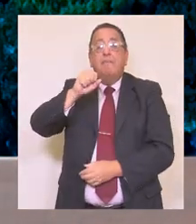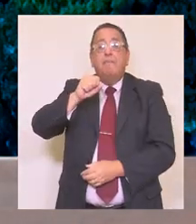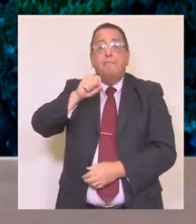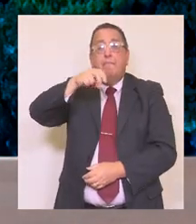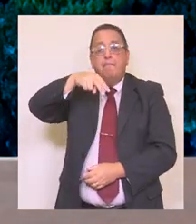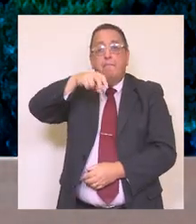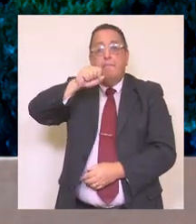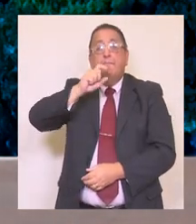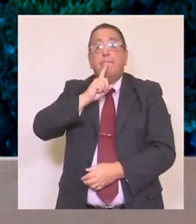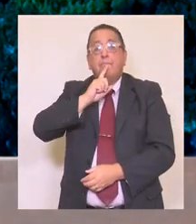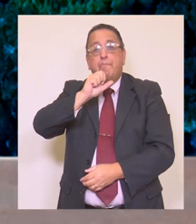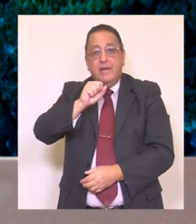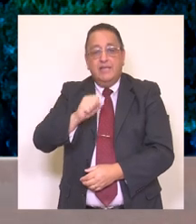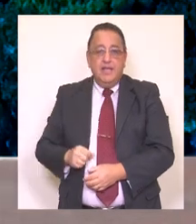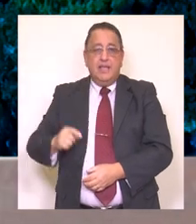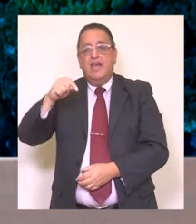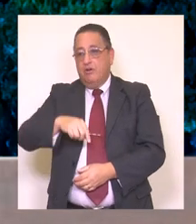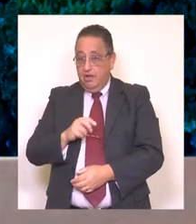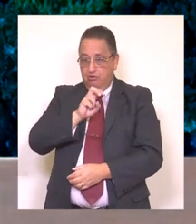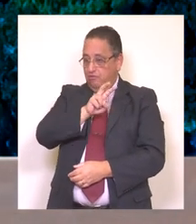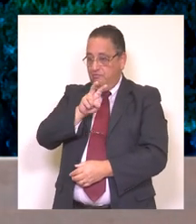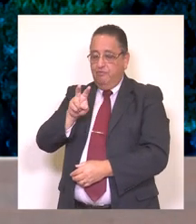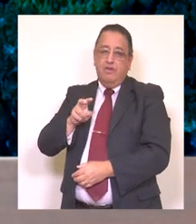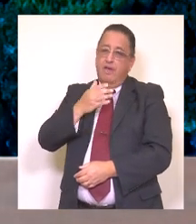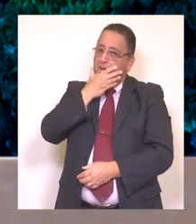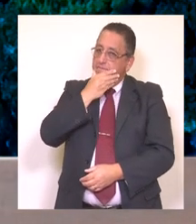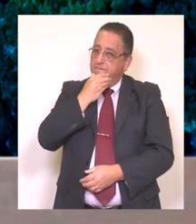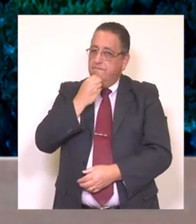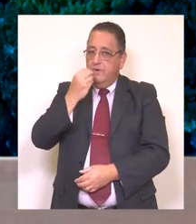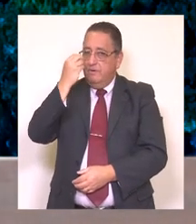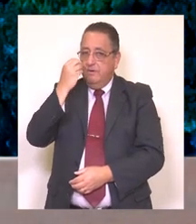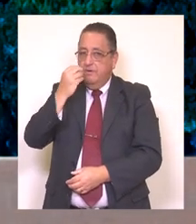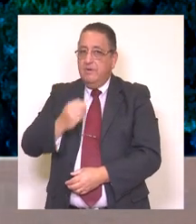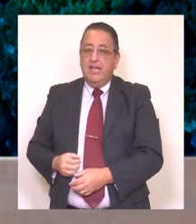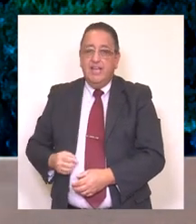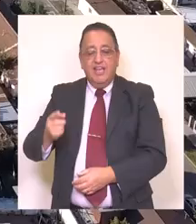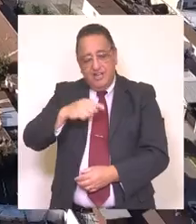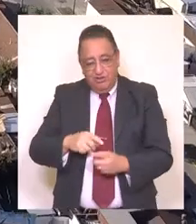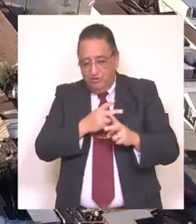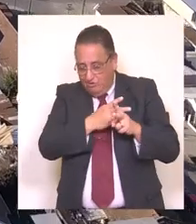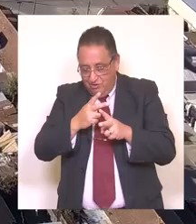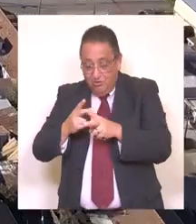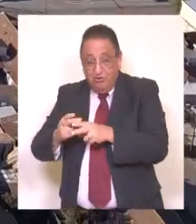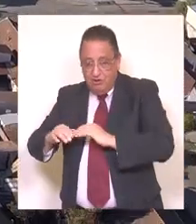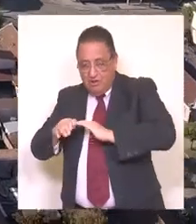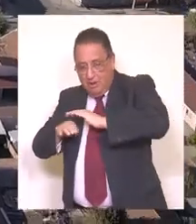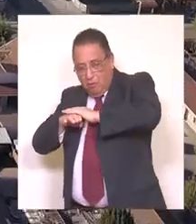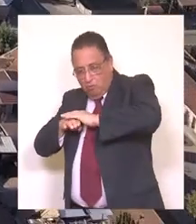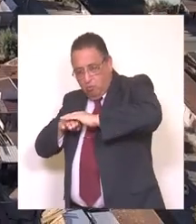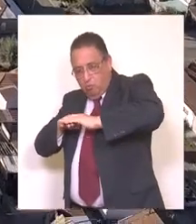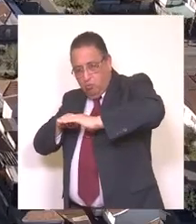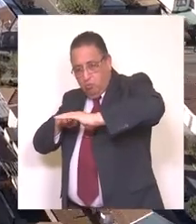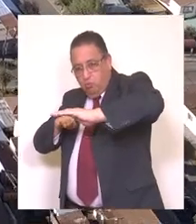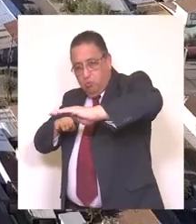Avenida Mata que hoy está más linda que nunca gracias a que hemos concretado la pavimentación